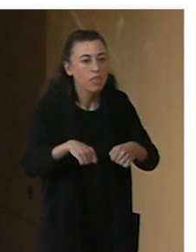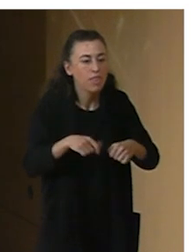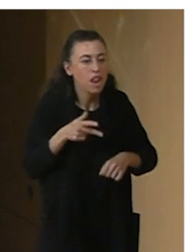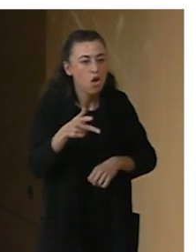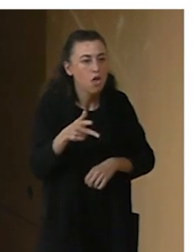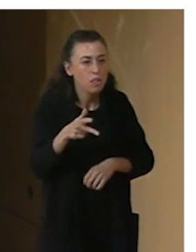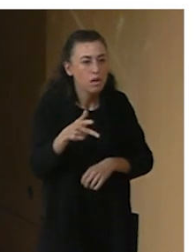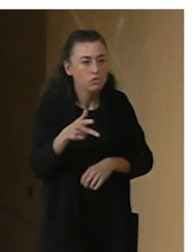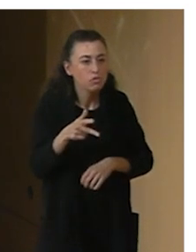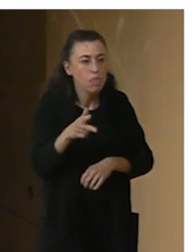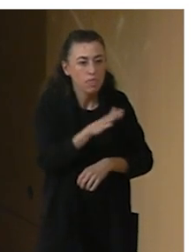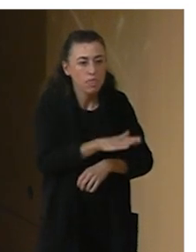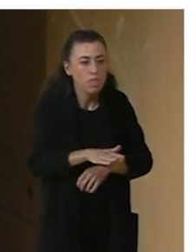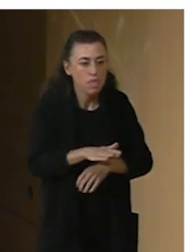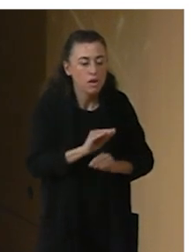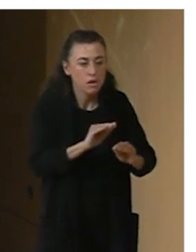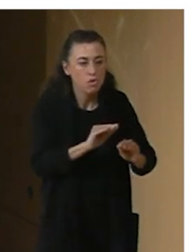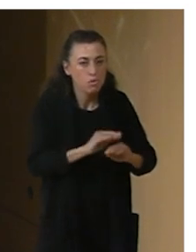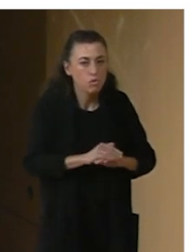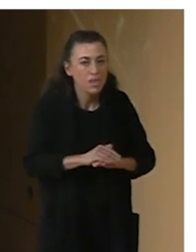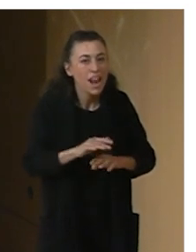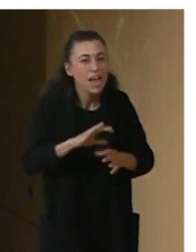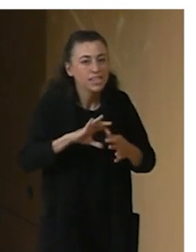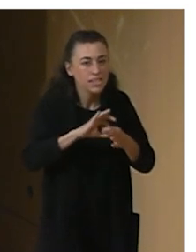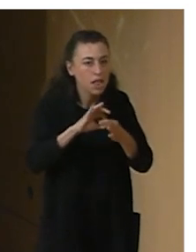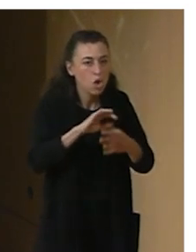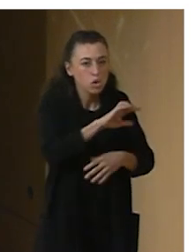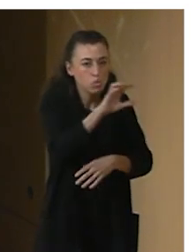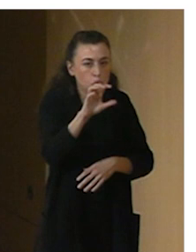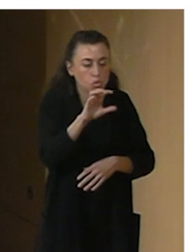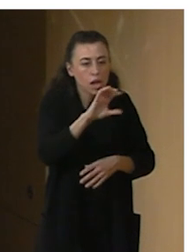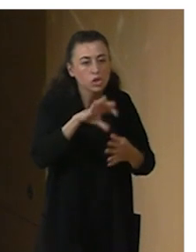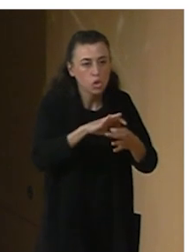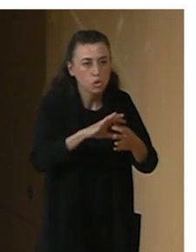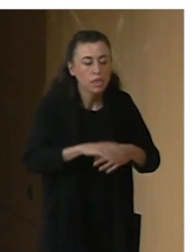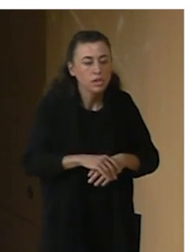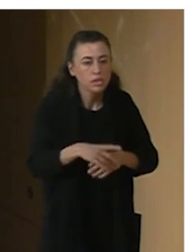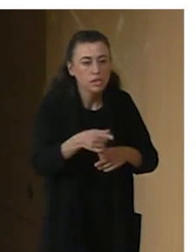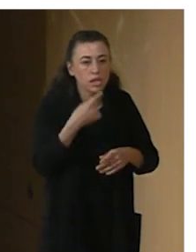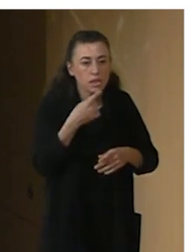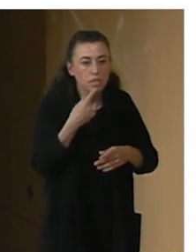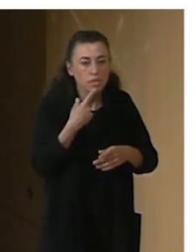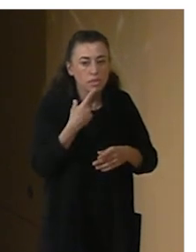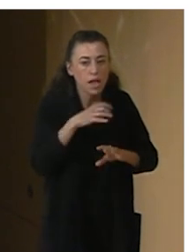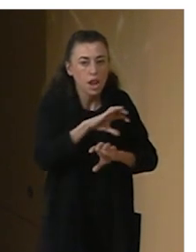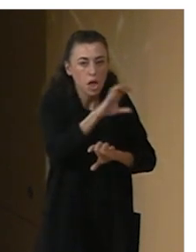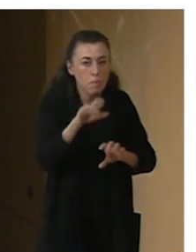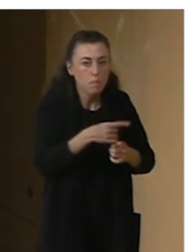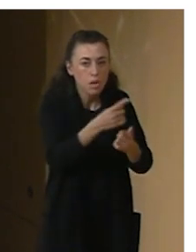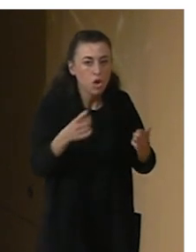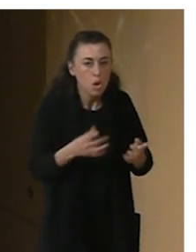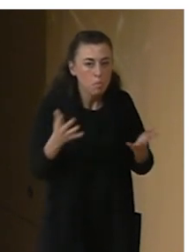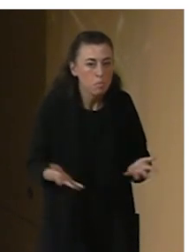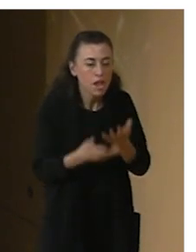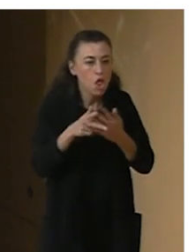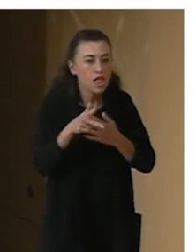del Niño de las Naciones Unidas, que dice, los Estados partes respetarán, promoverán el derecho del niño a